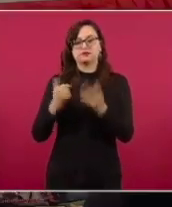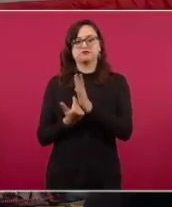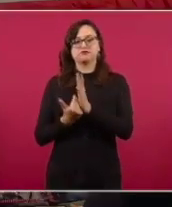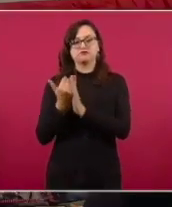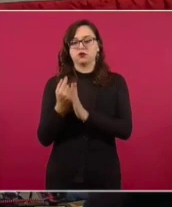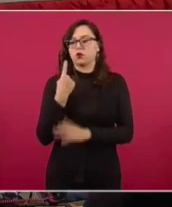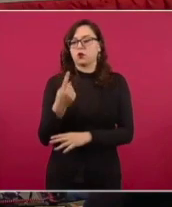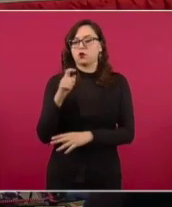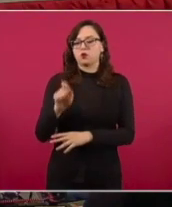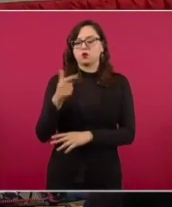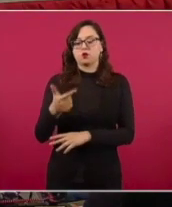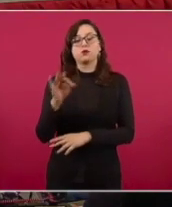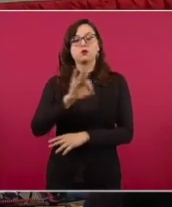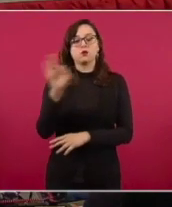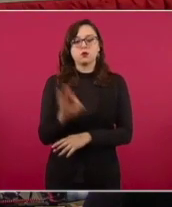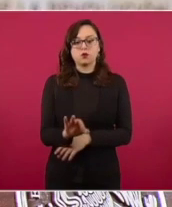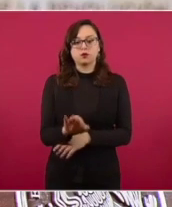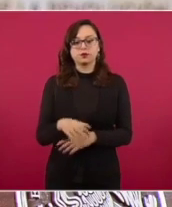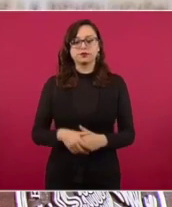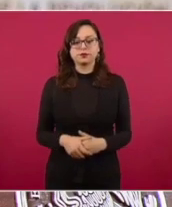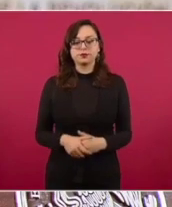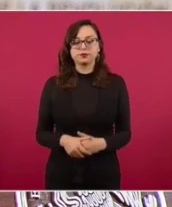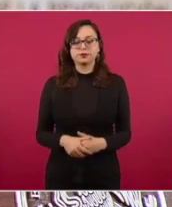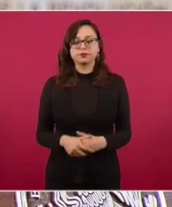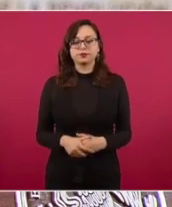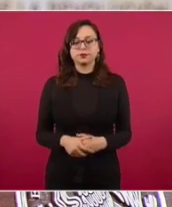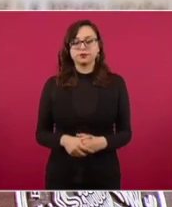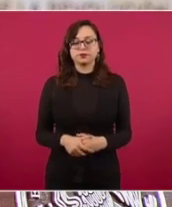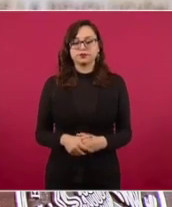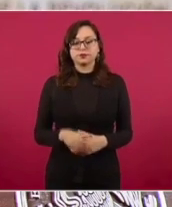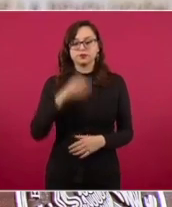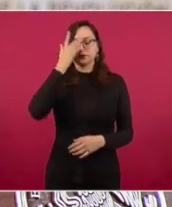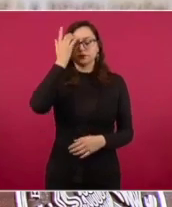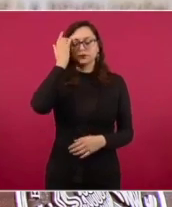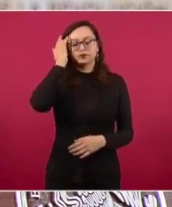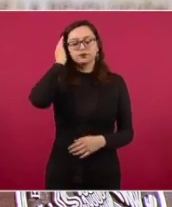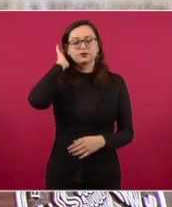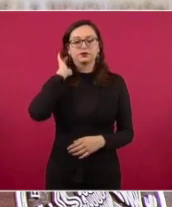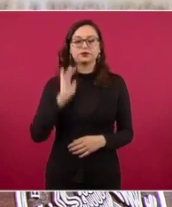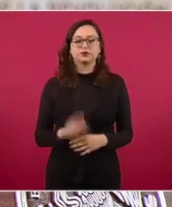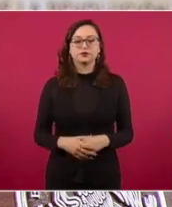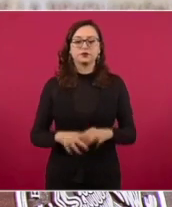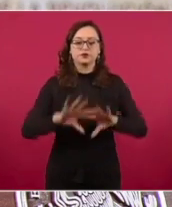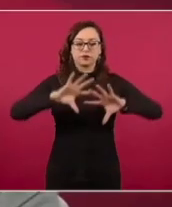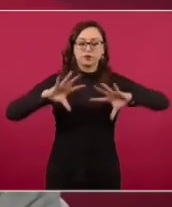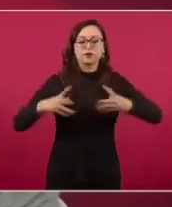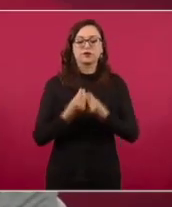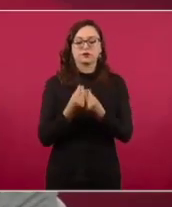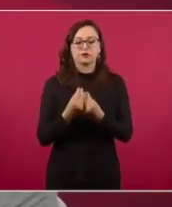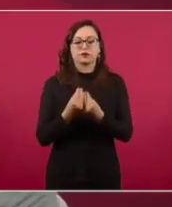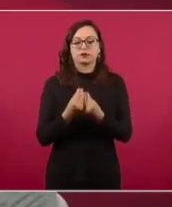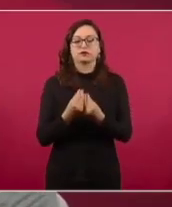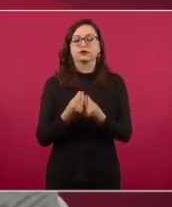por ciento. Cuando sumamos el total de la producción agrícola, pecuaria y pesquera del año